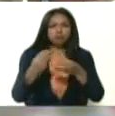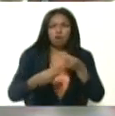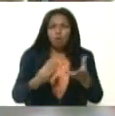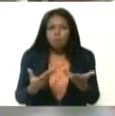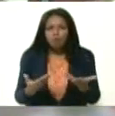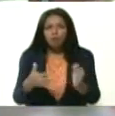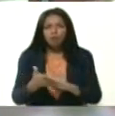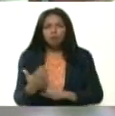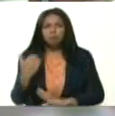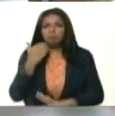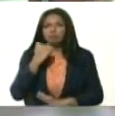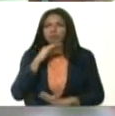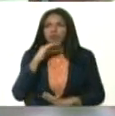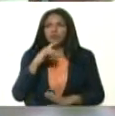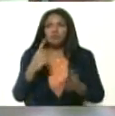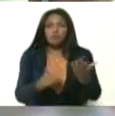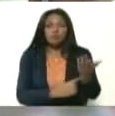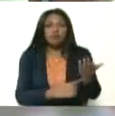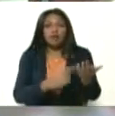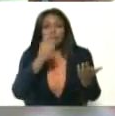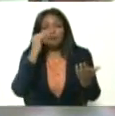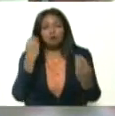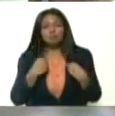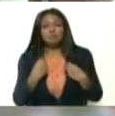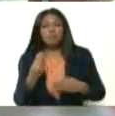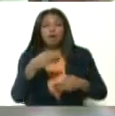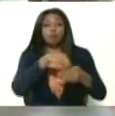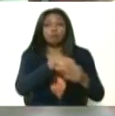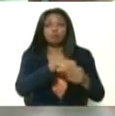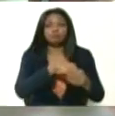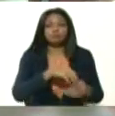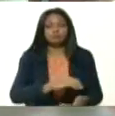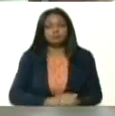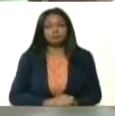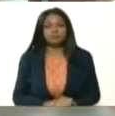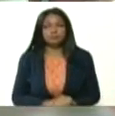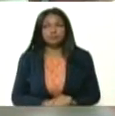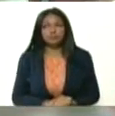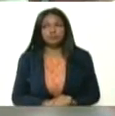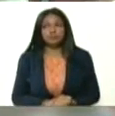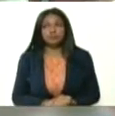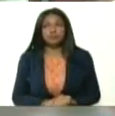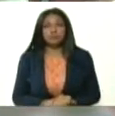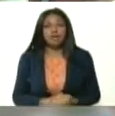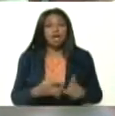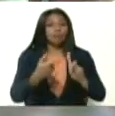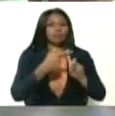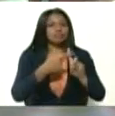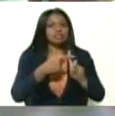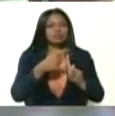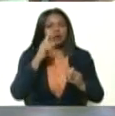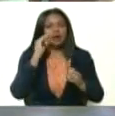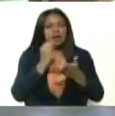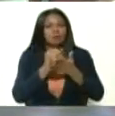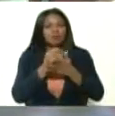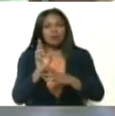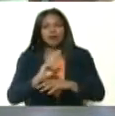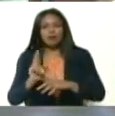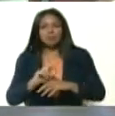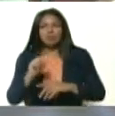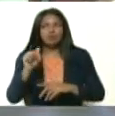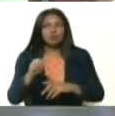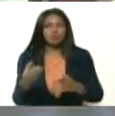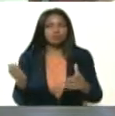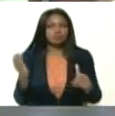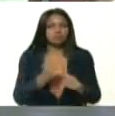contagió con un hermano que habita con ella. Este hermano había salido positivo a las pruebas rápidas y hoy